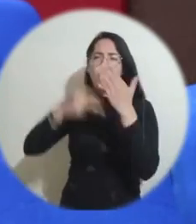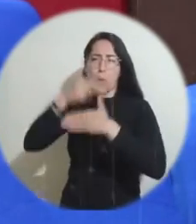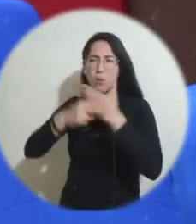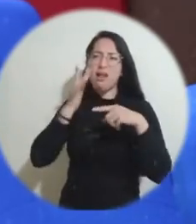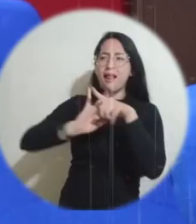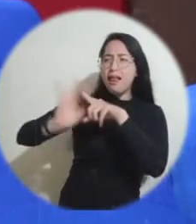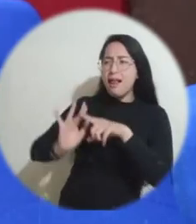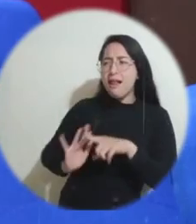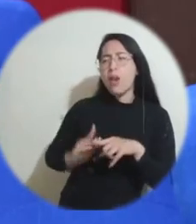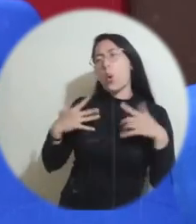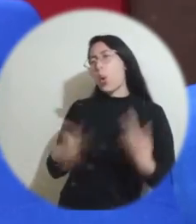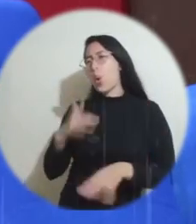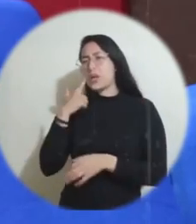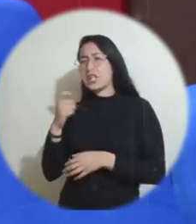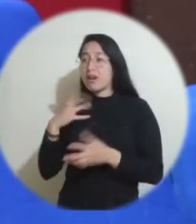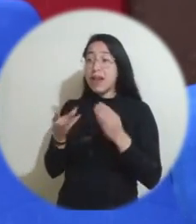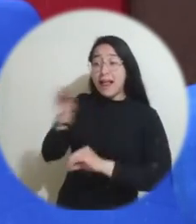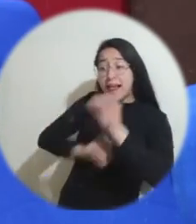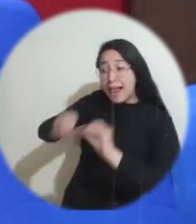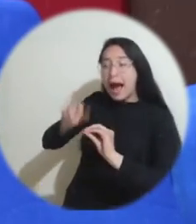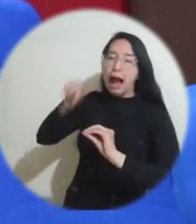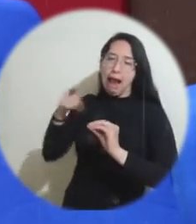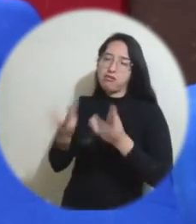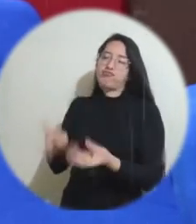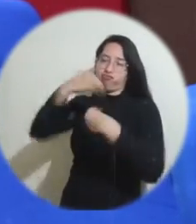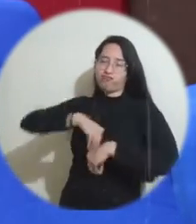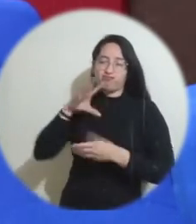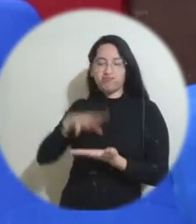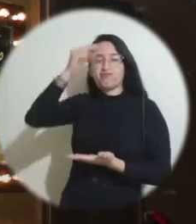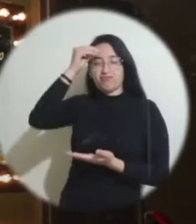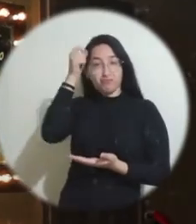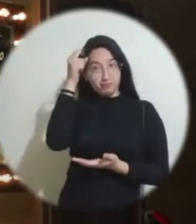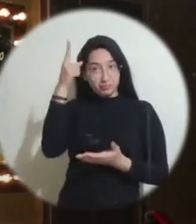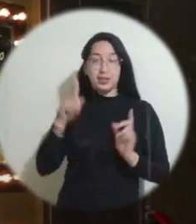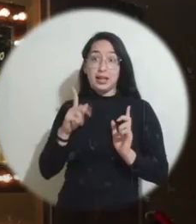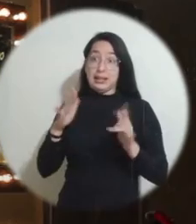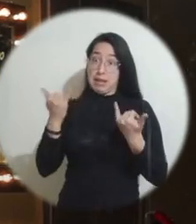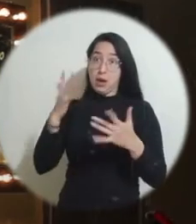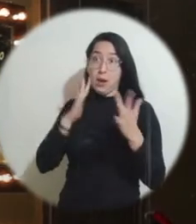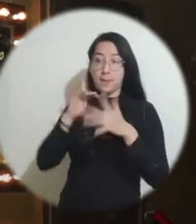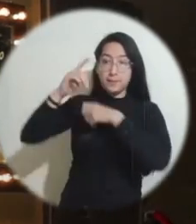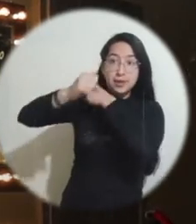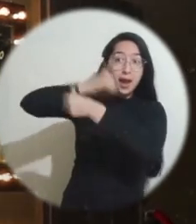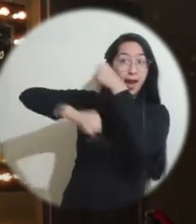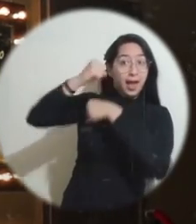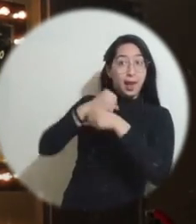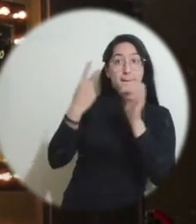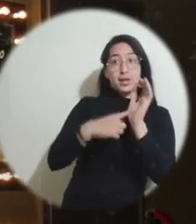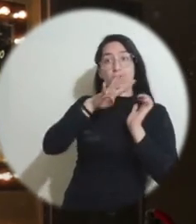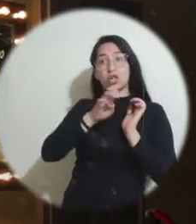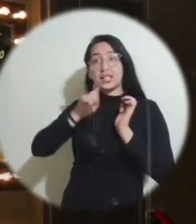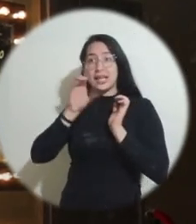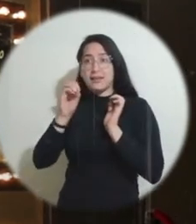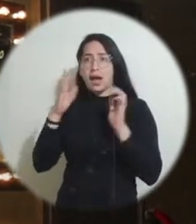enriquecedor dentro de ese proyecto porque definitivamente haciendo es como se aprende. En el marco de los fabulosos 60 lograr